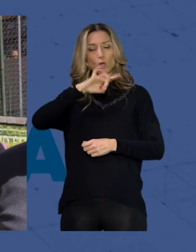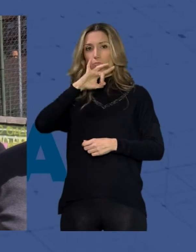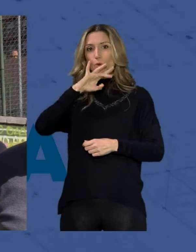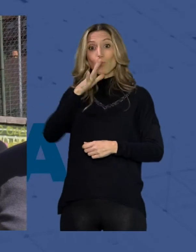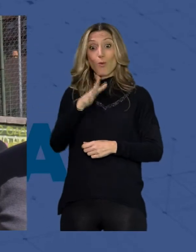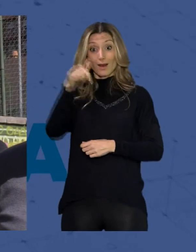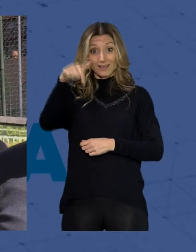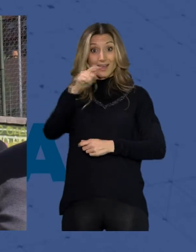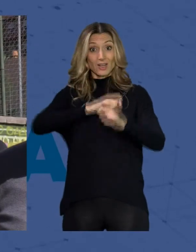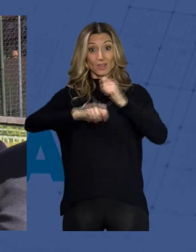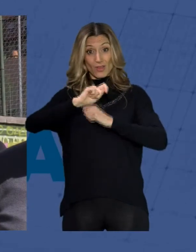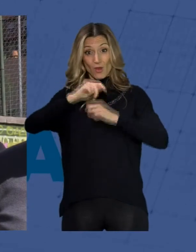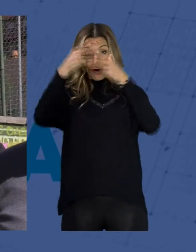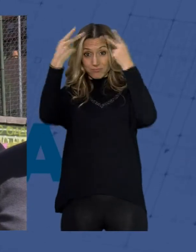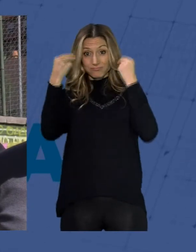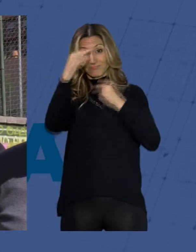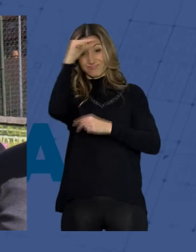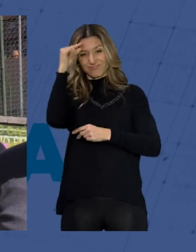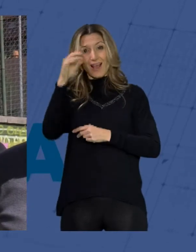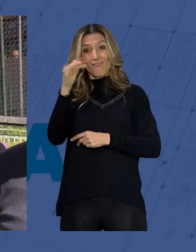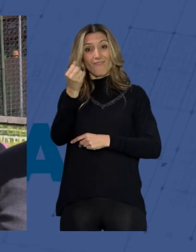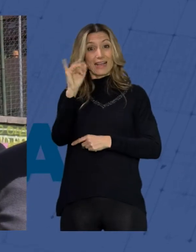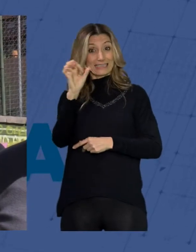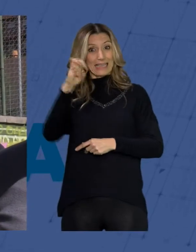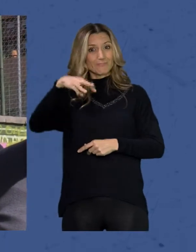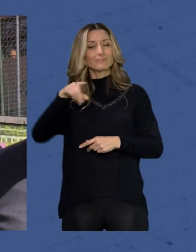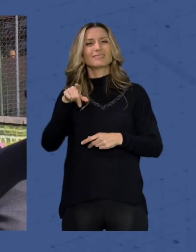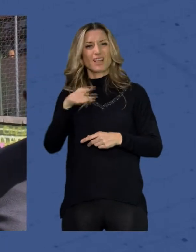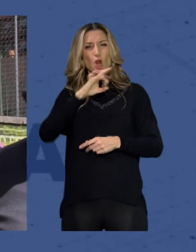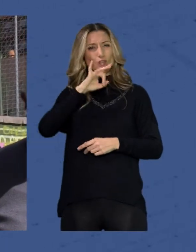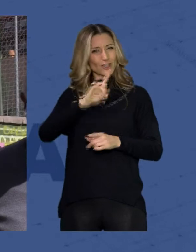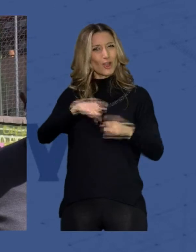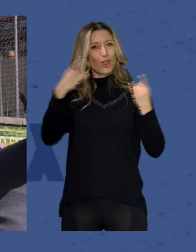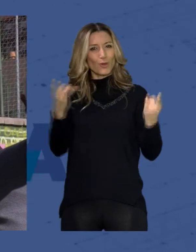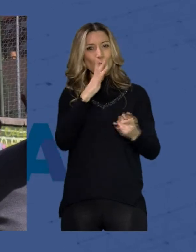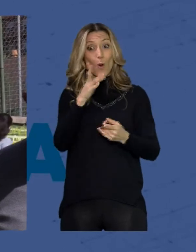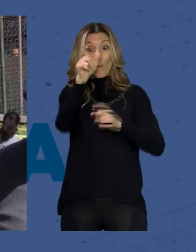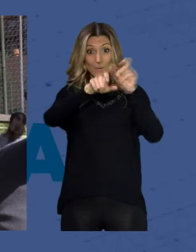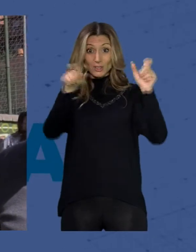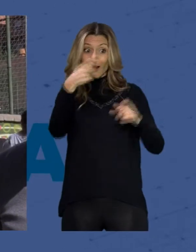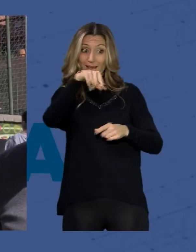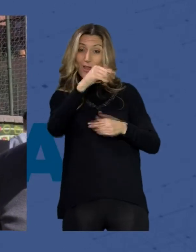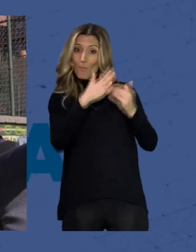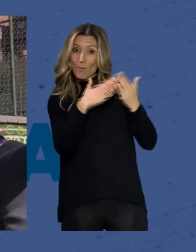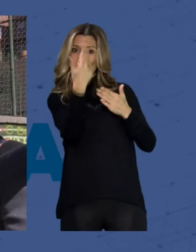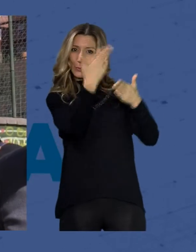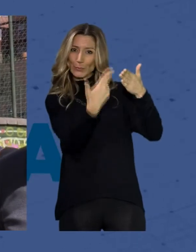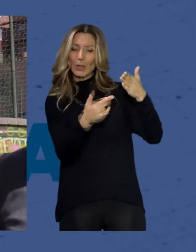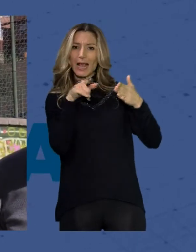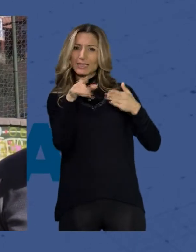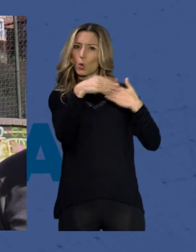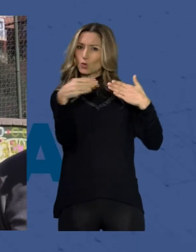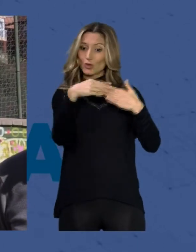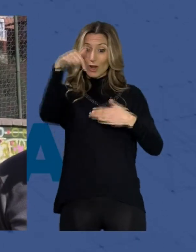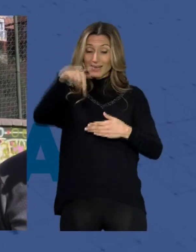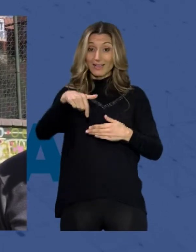doblemente contentos porque precisamente las personas que hay elaborando este mural son personas usuarias de nuestros centros de día de